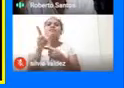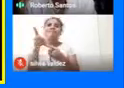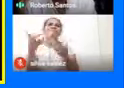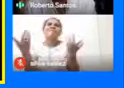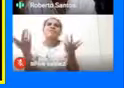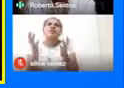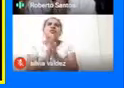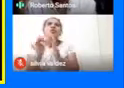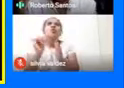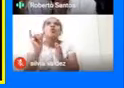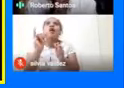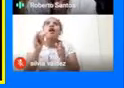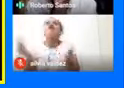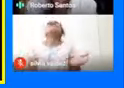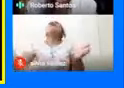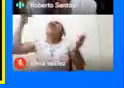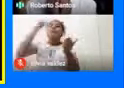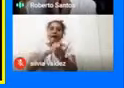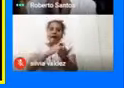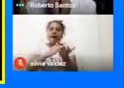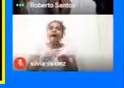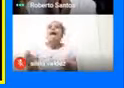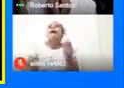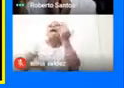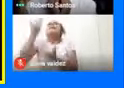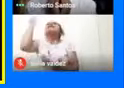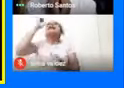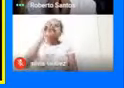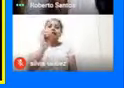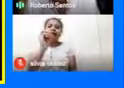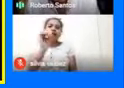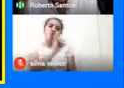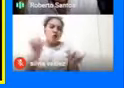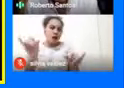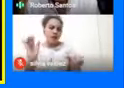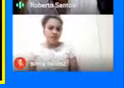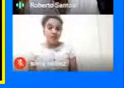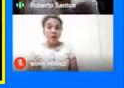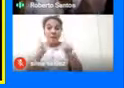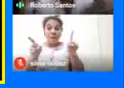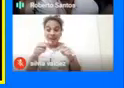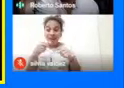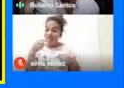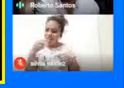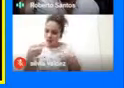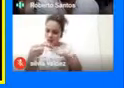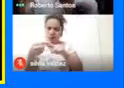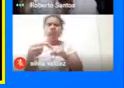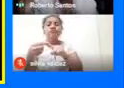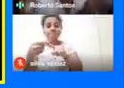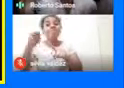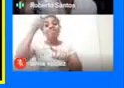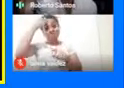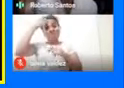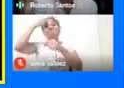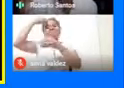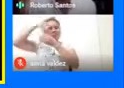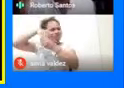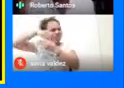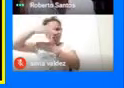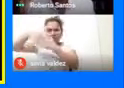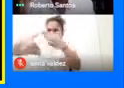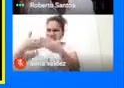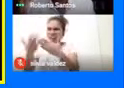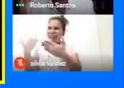Fue un volver A recomenzar Desde cero Pero las lenguas Contienen la memoria De todo lo que había